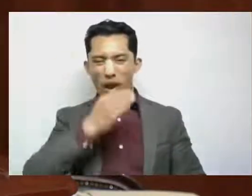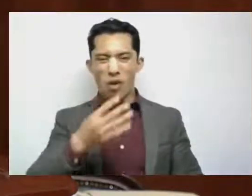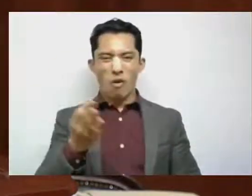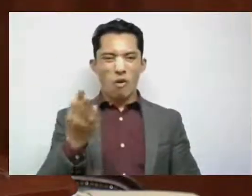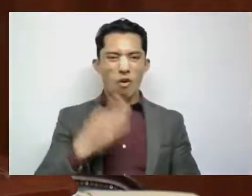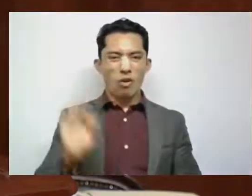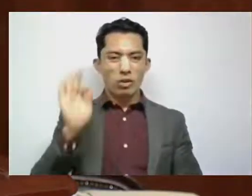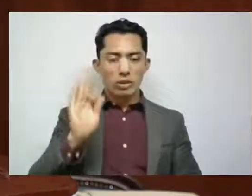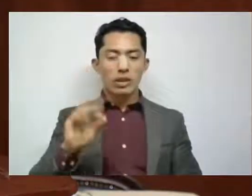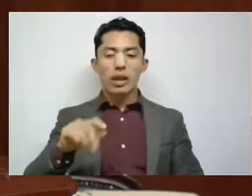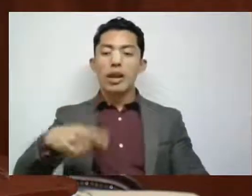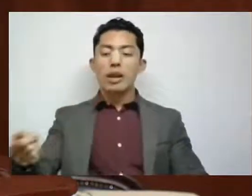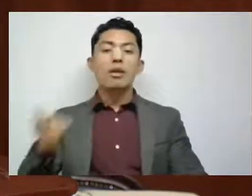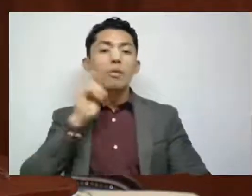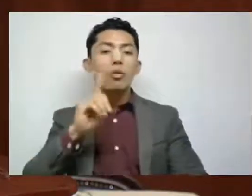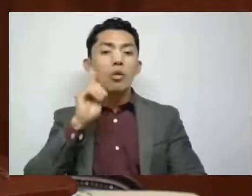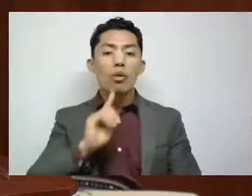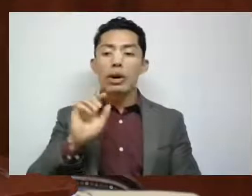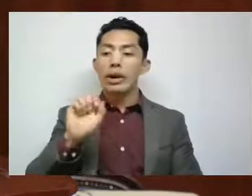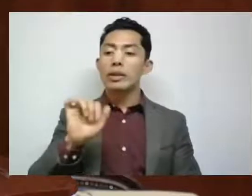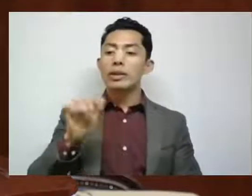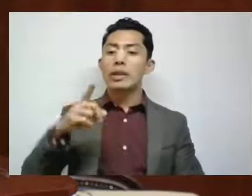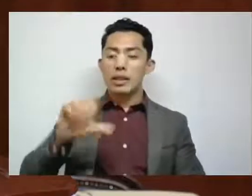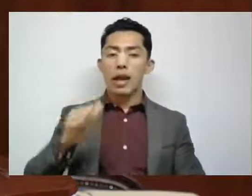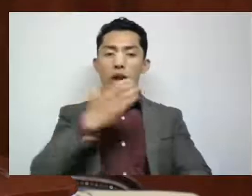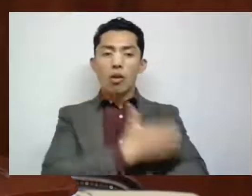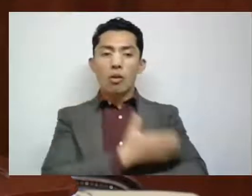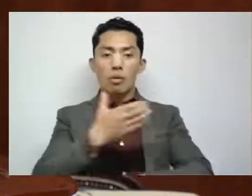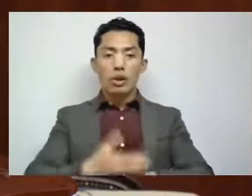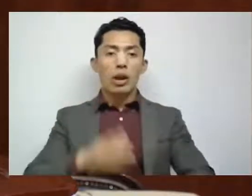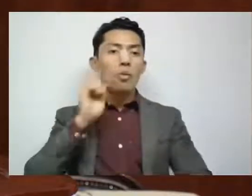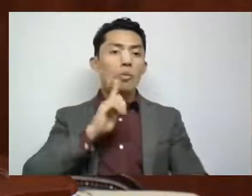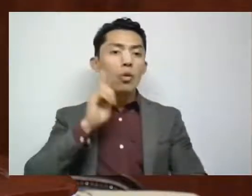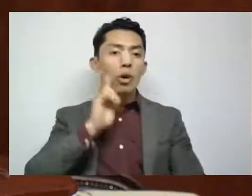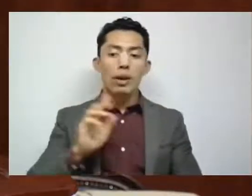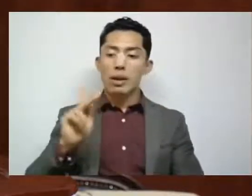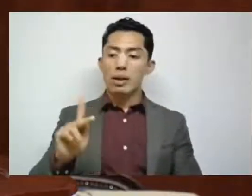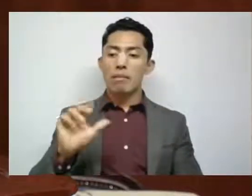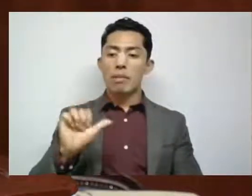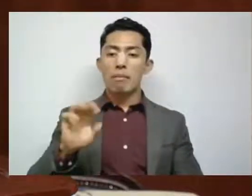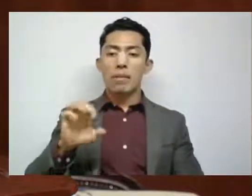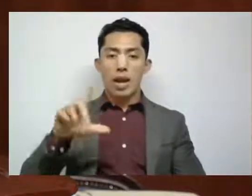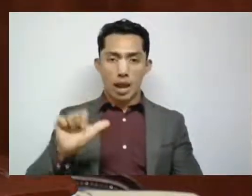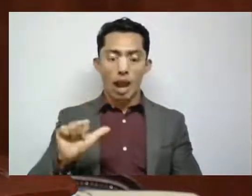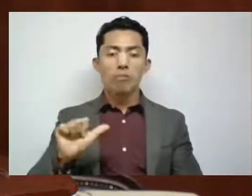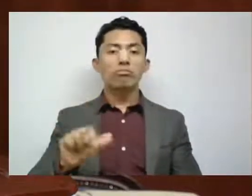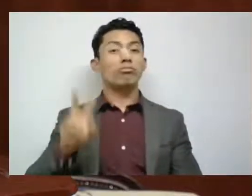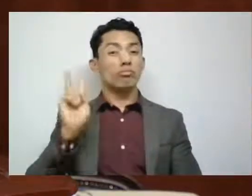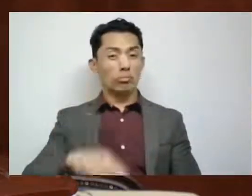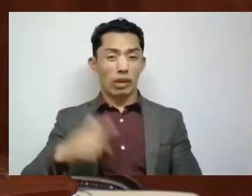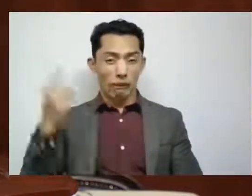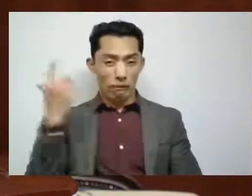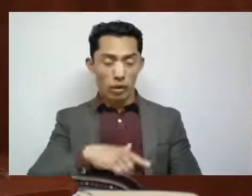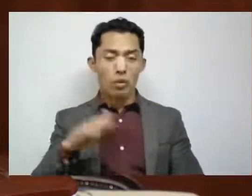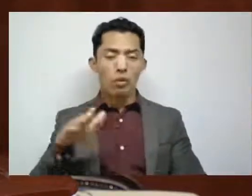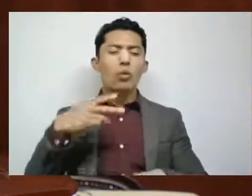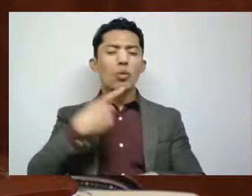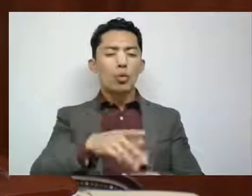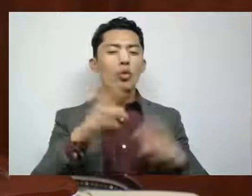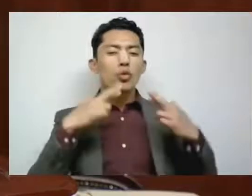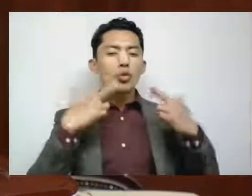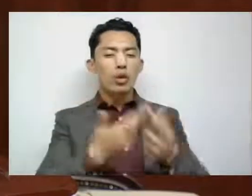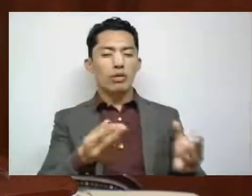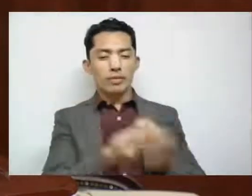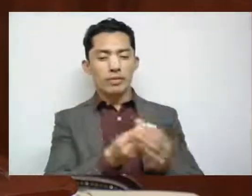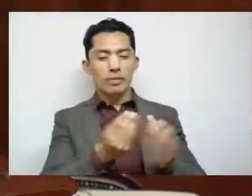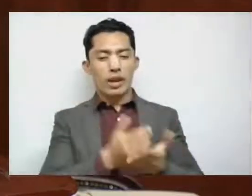segunda síndica municipal, con nuestra compañera Pamela, que incluso en los cabildos le ha dicho